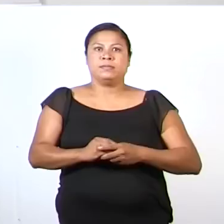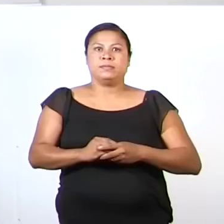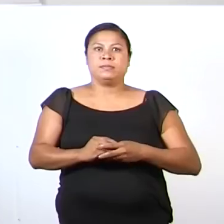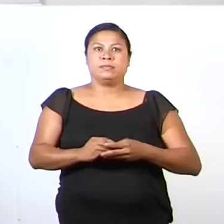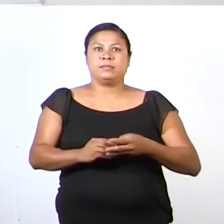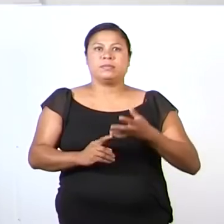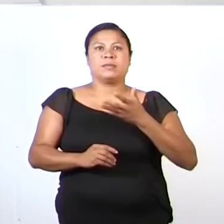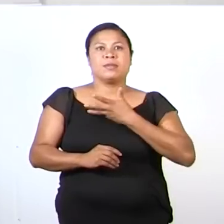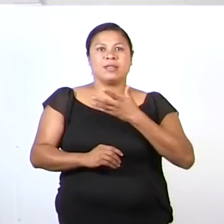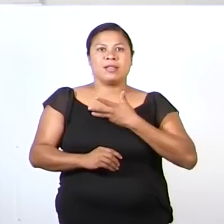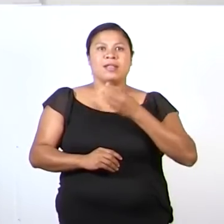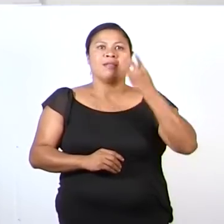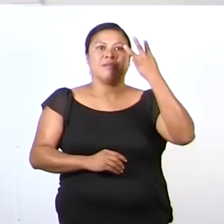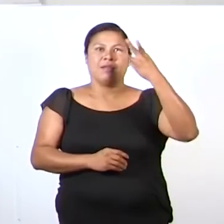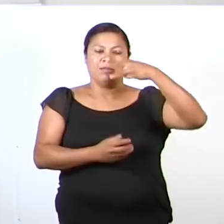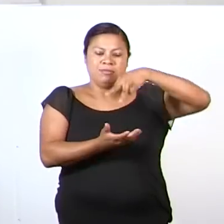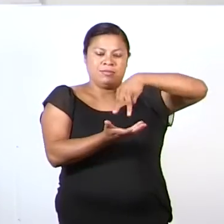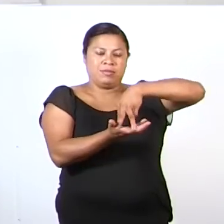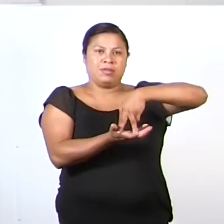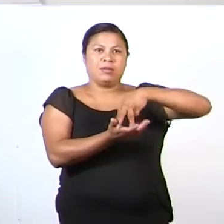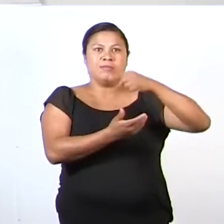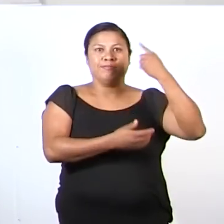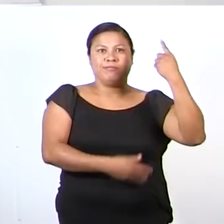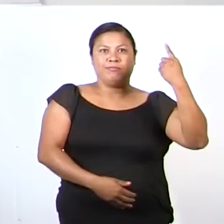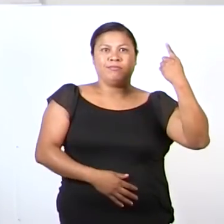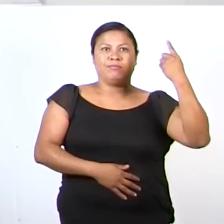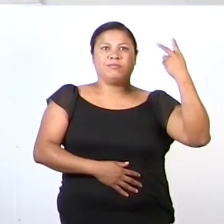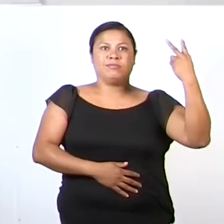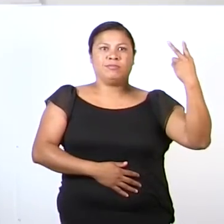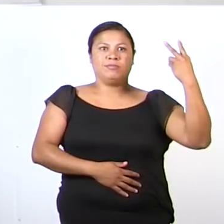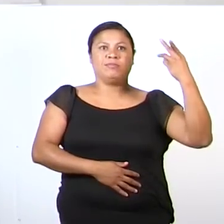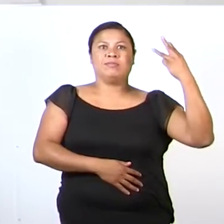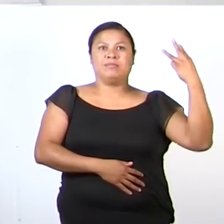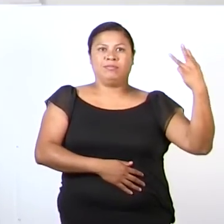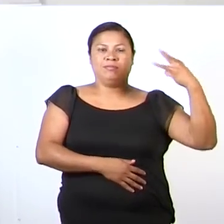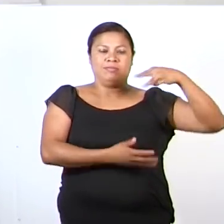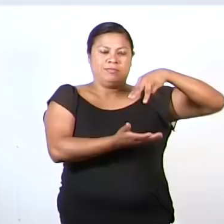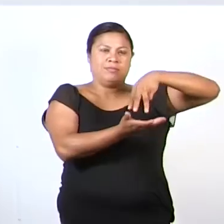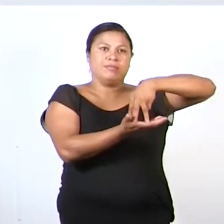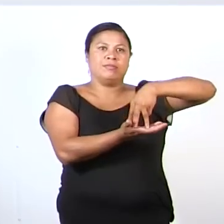Tres patas. Una, dos, tres patas.